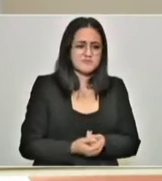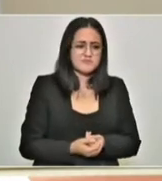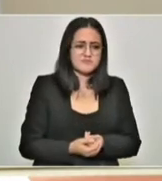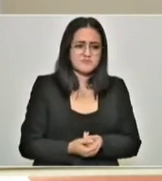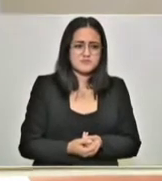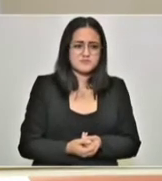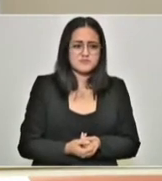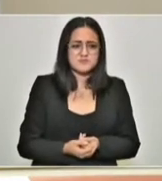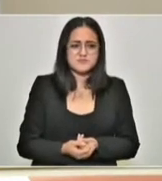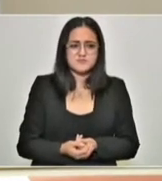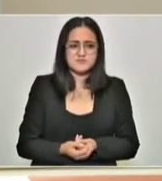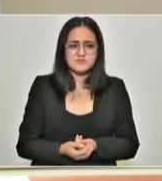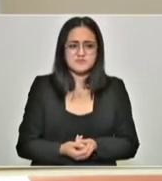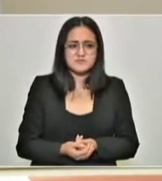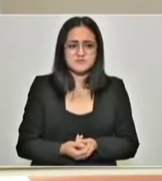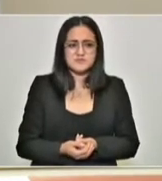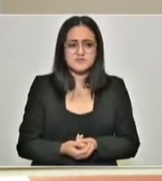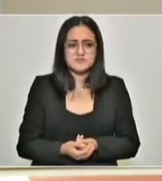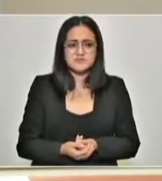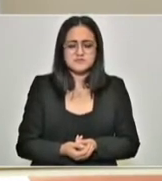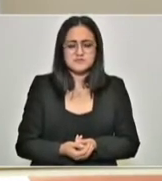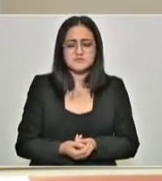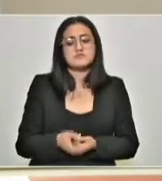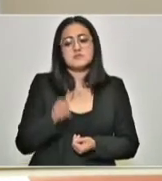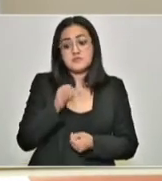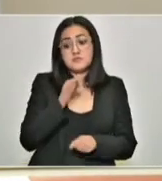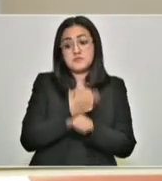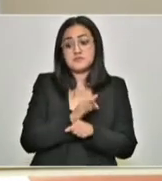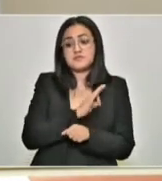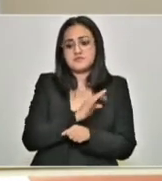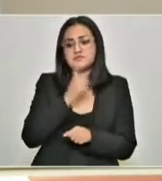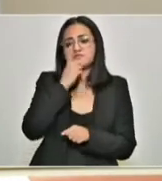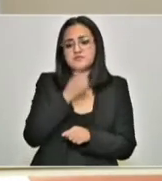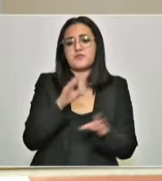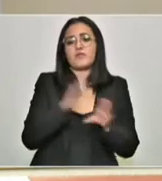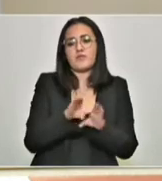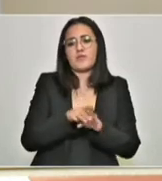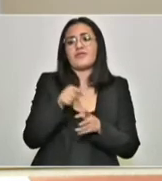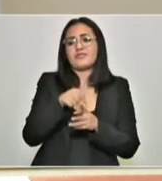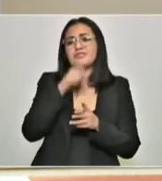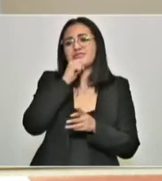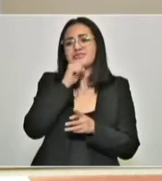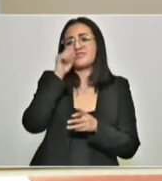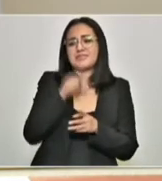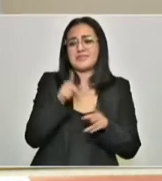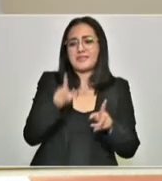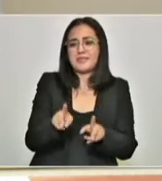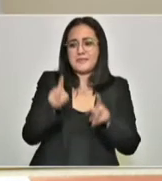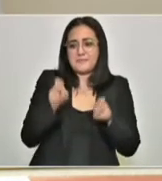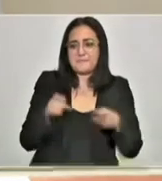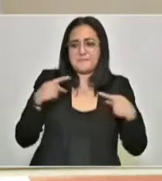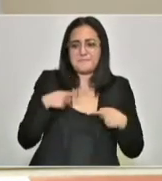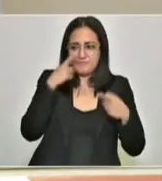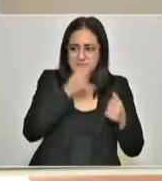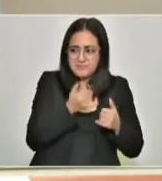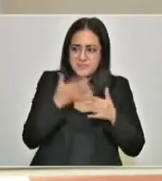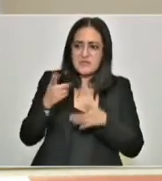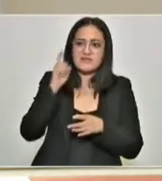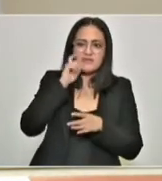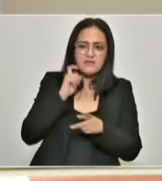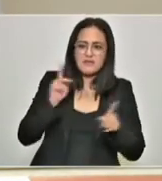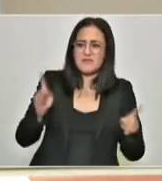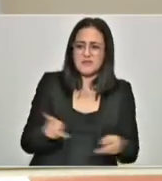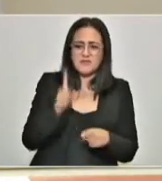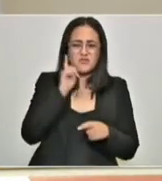poblados. Y así te puedo decir el tema de la trata de personas. Hay más carpetas